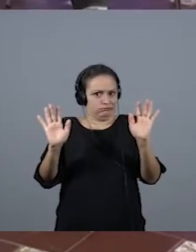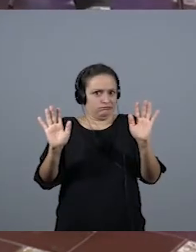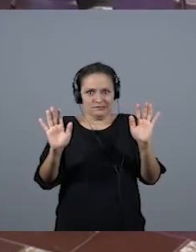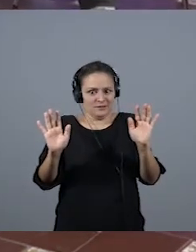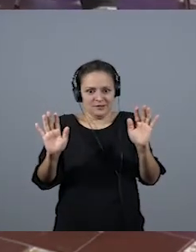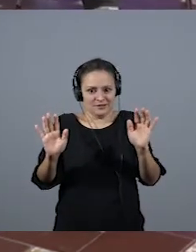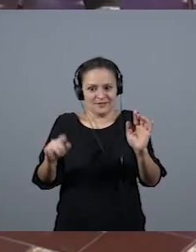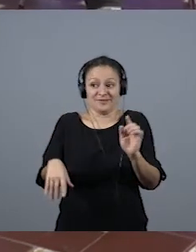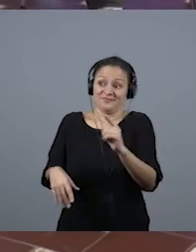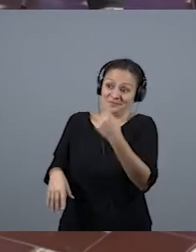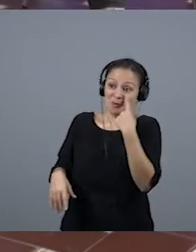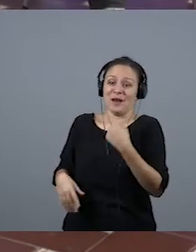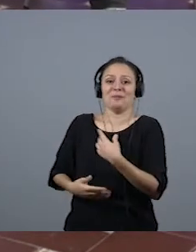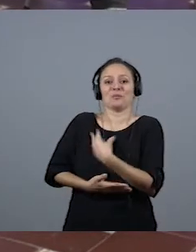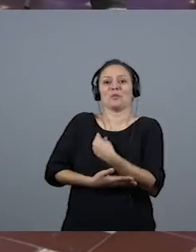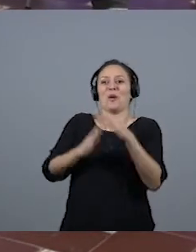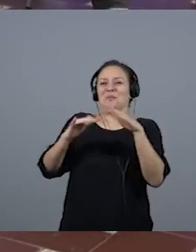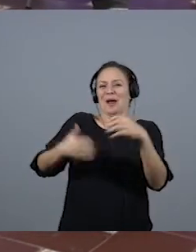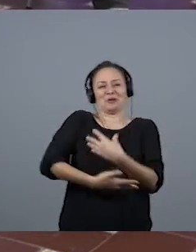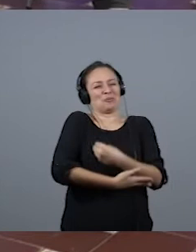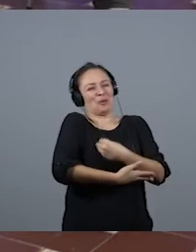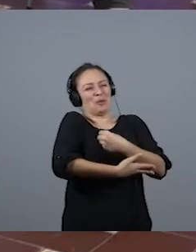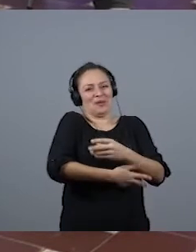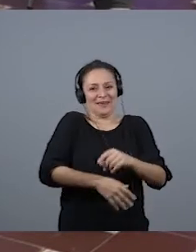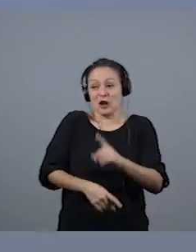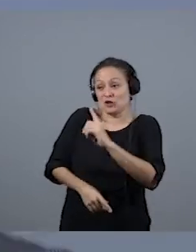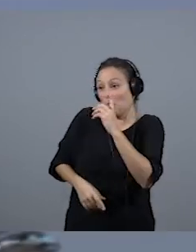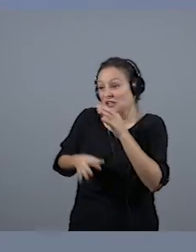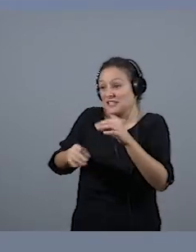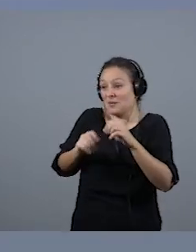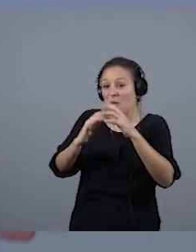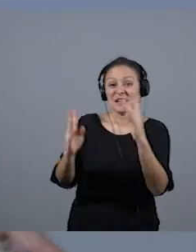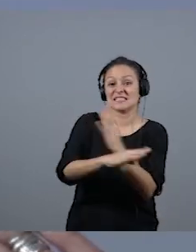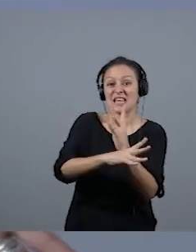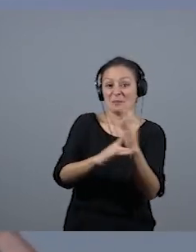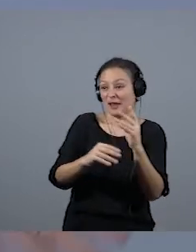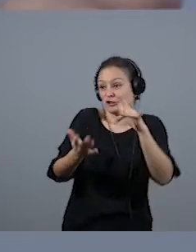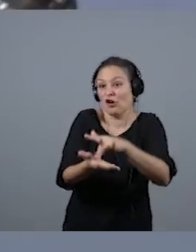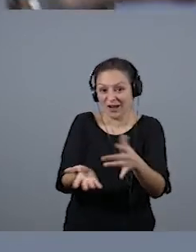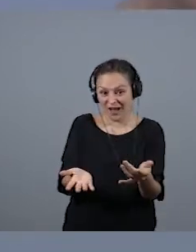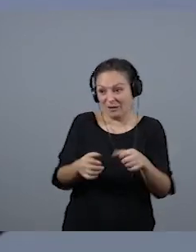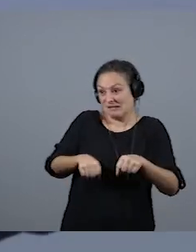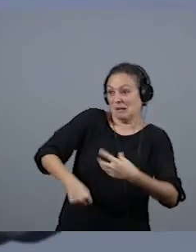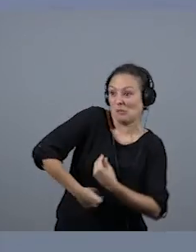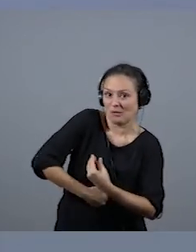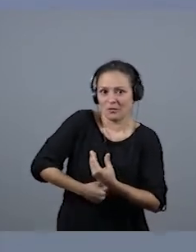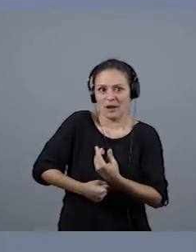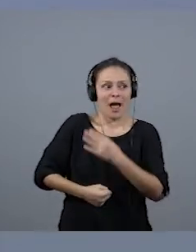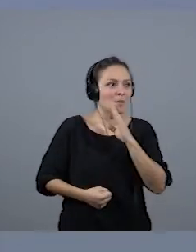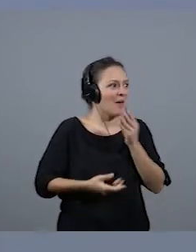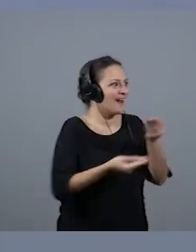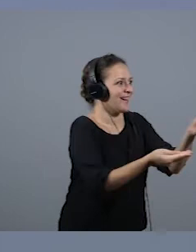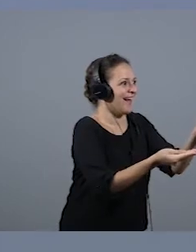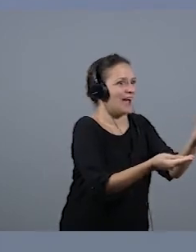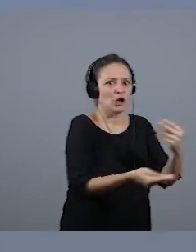O dándole de mamar en el palco. Bueno, no, porque siempre me tocaba abajo en el césped, o sea, que como para llevar al niño. No iba a llevarse a mi madre ni a mi